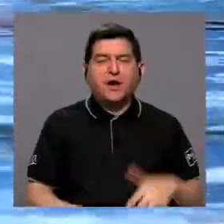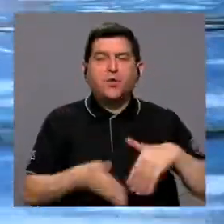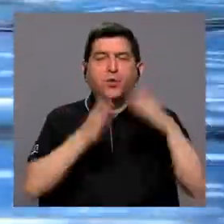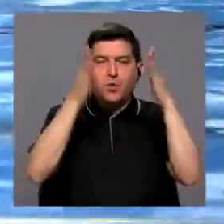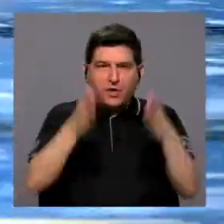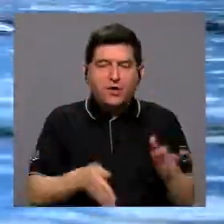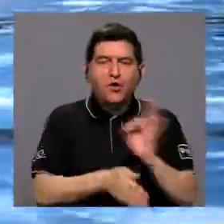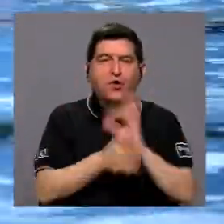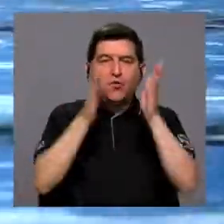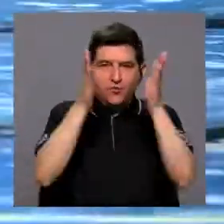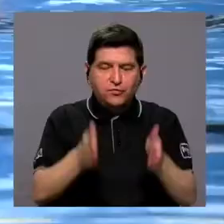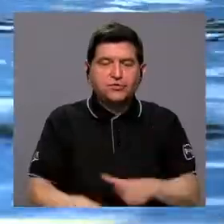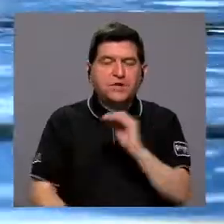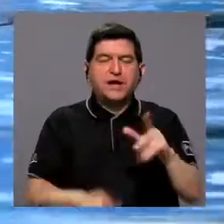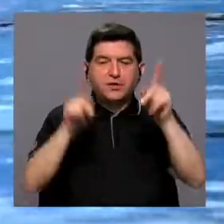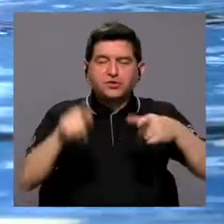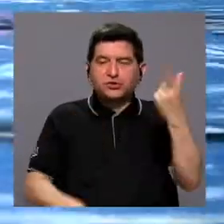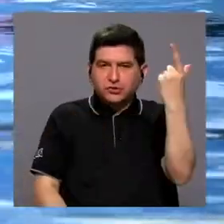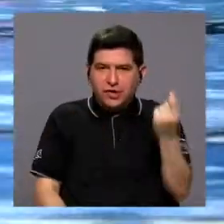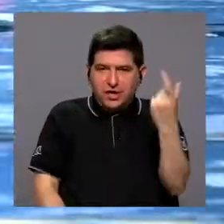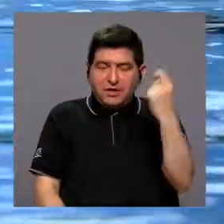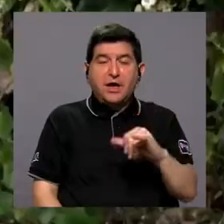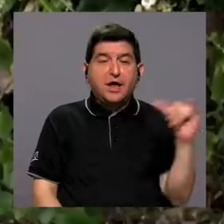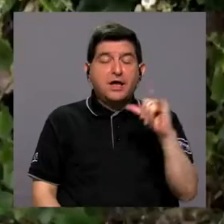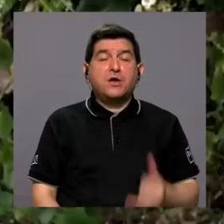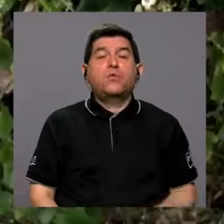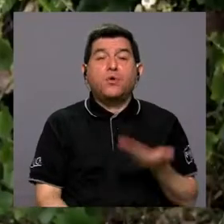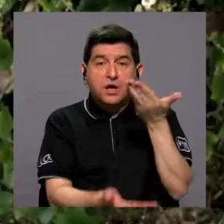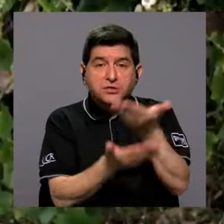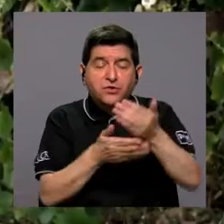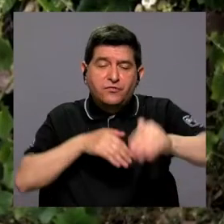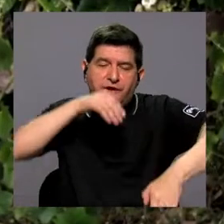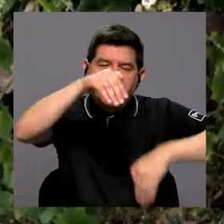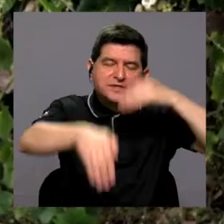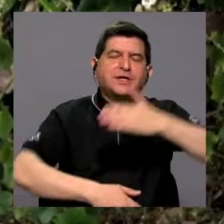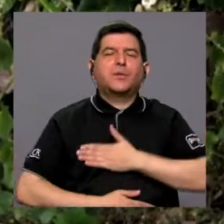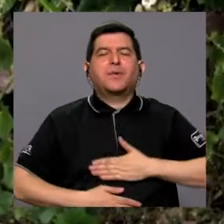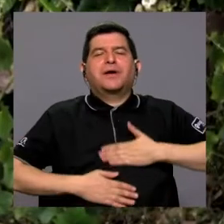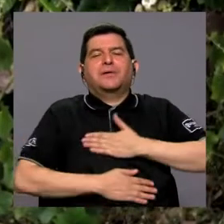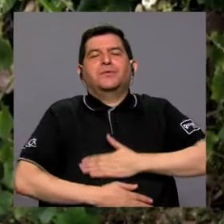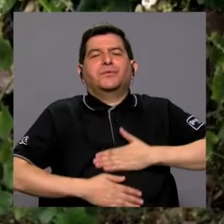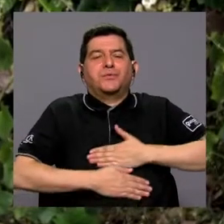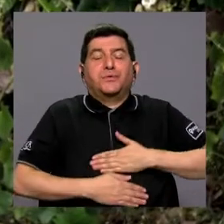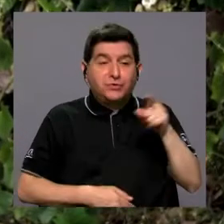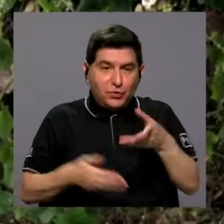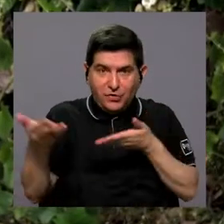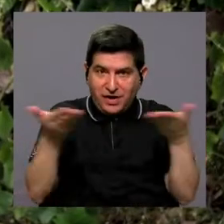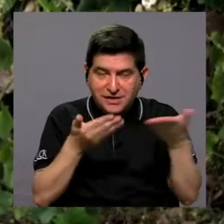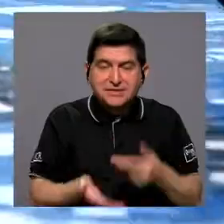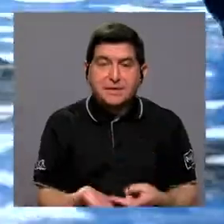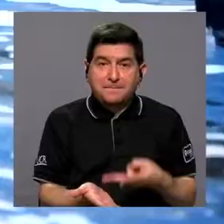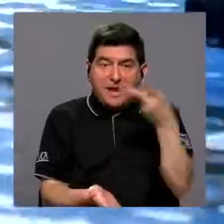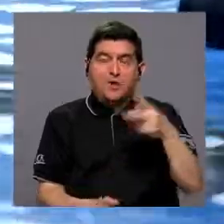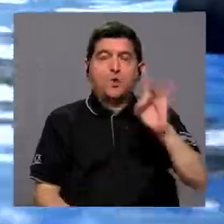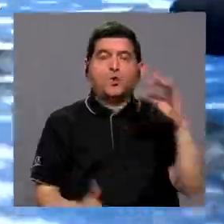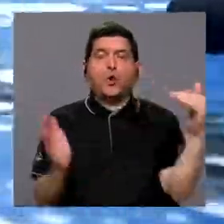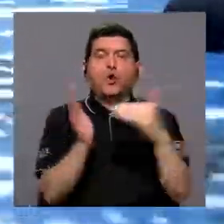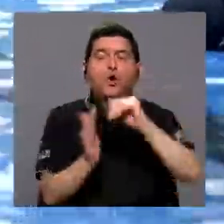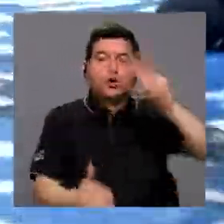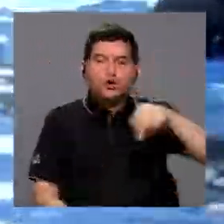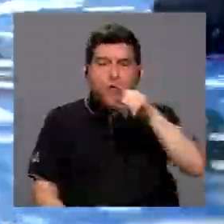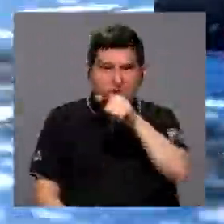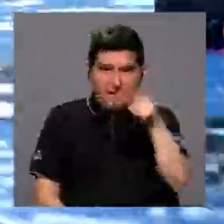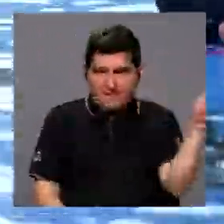estudiantes, funcionarios y jubilados, también se ofrece el Nado Recreativo. Este servicio tiene un costo de 8.000